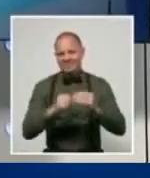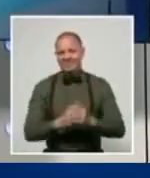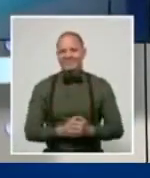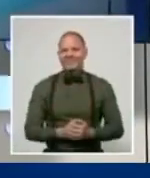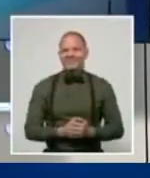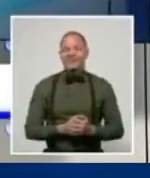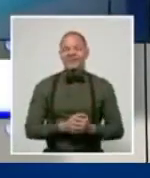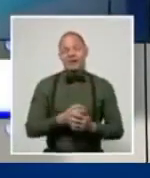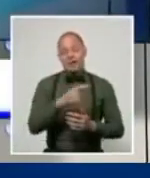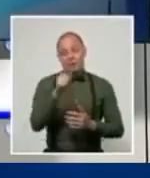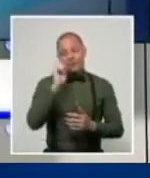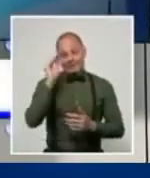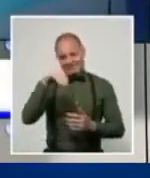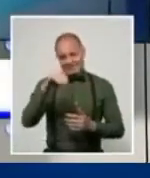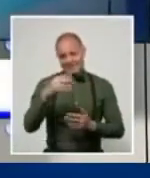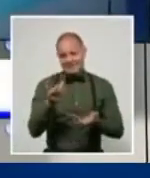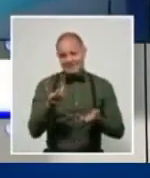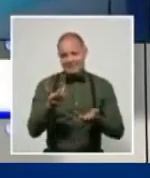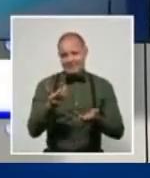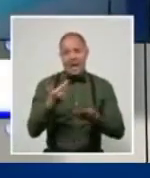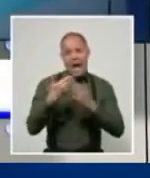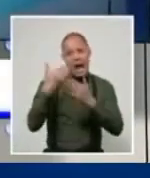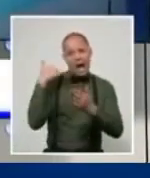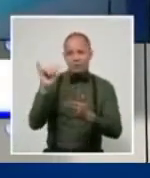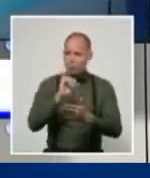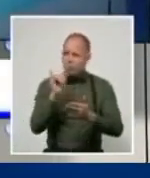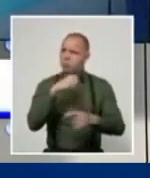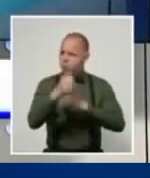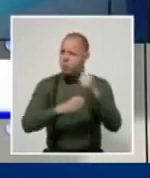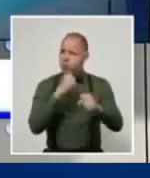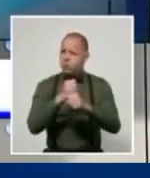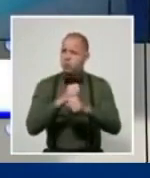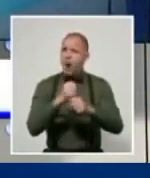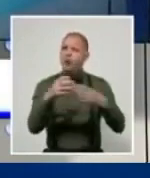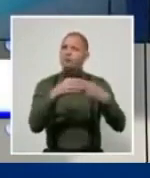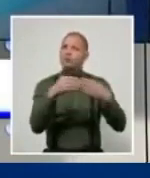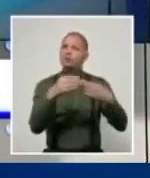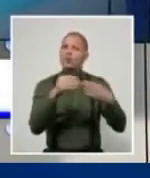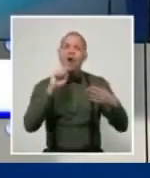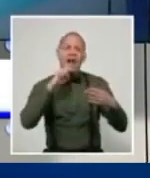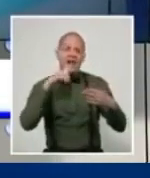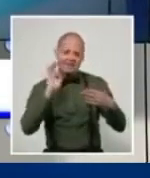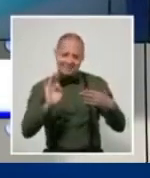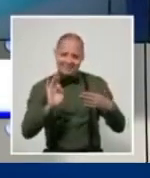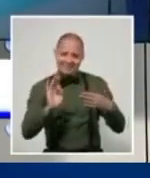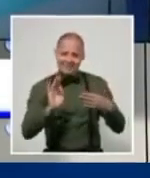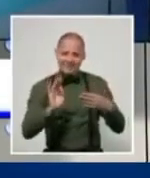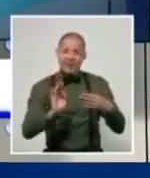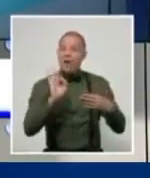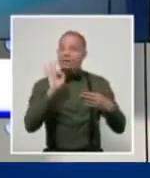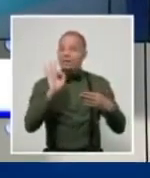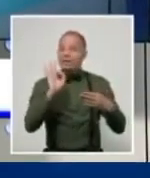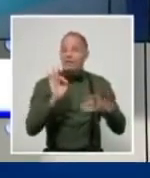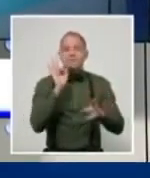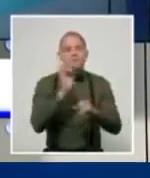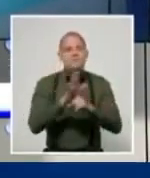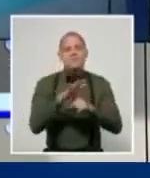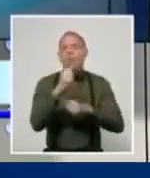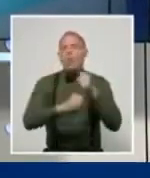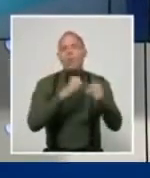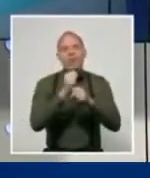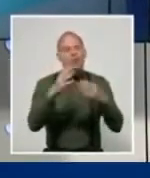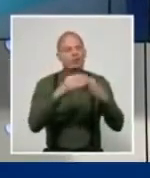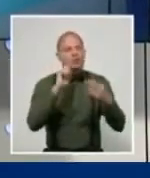que el dólar entra en la escena minorista cubana, pero cada vez que lo hace se roban los titulares y la atención de los consumidores.